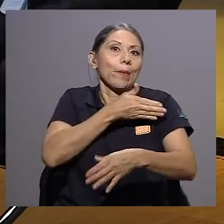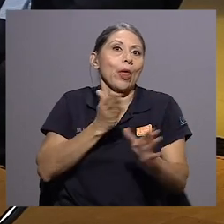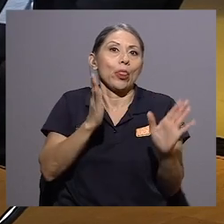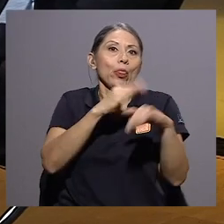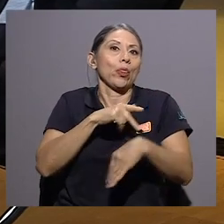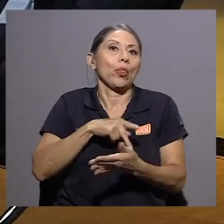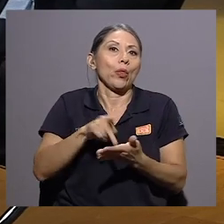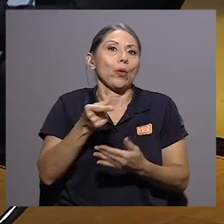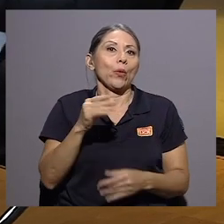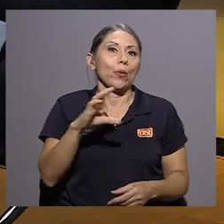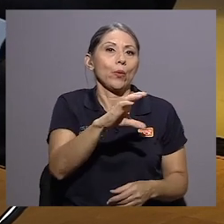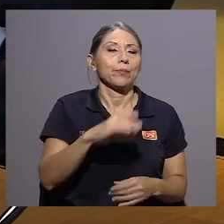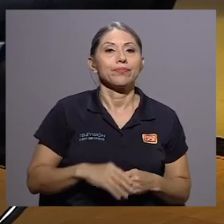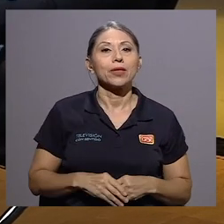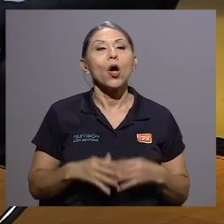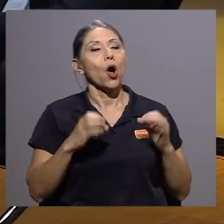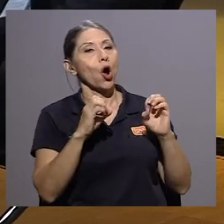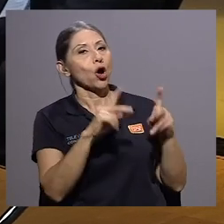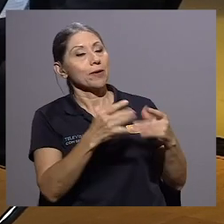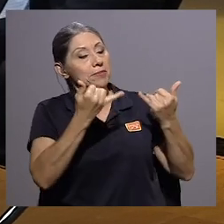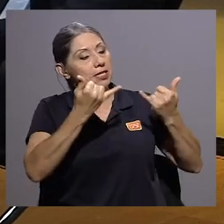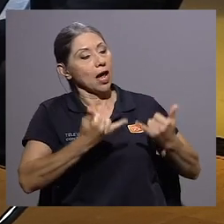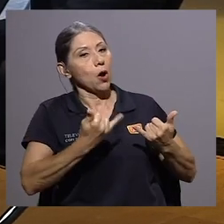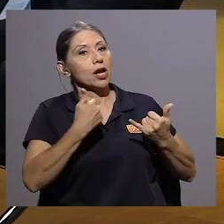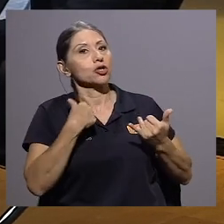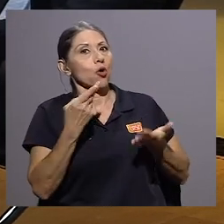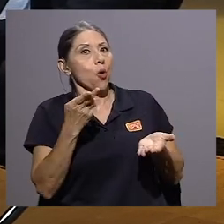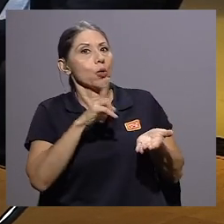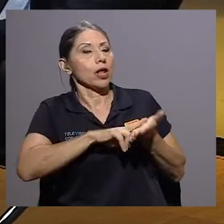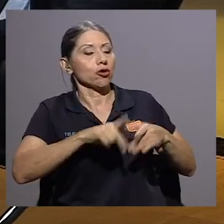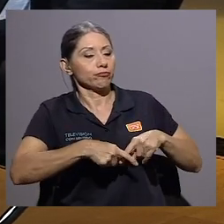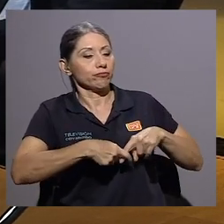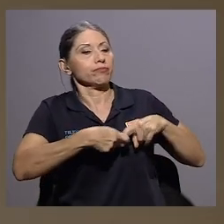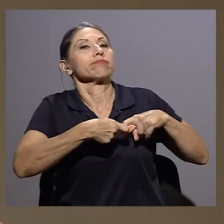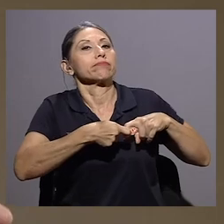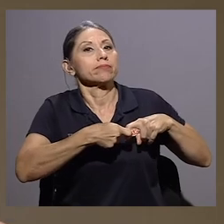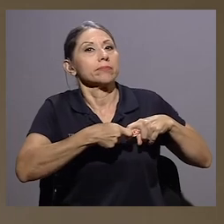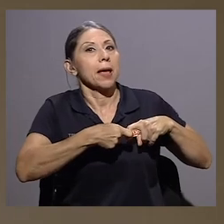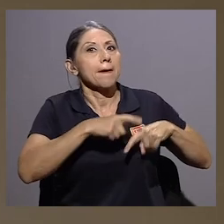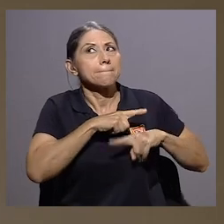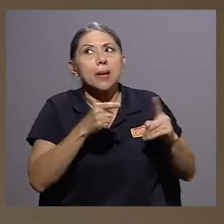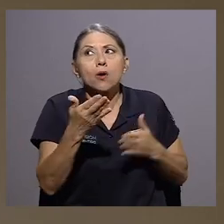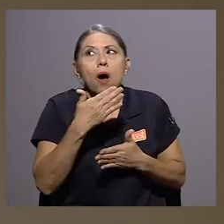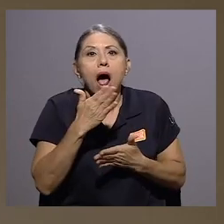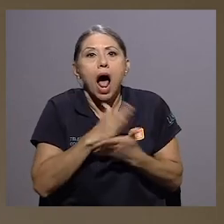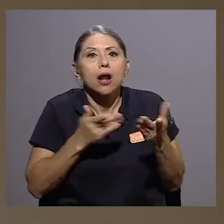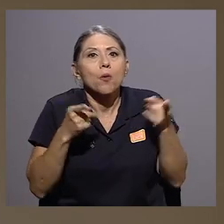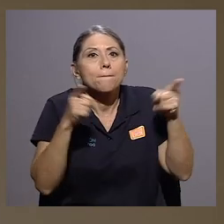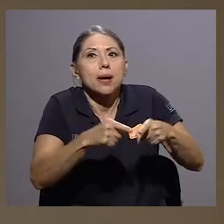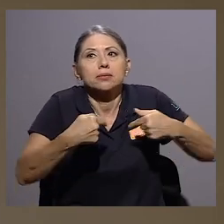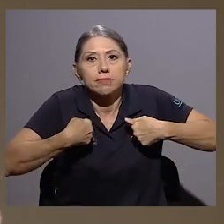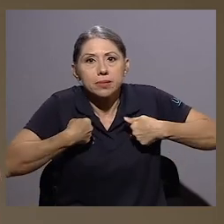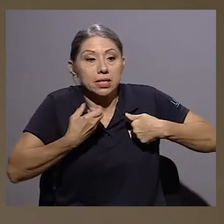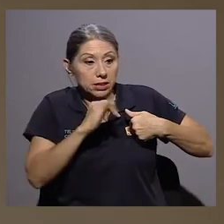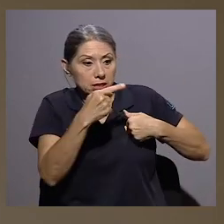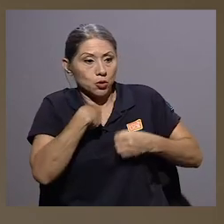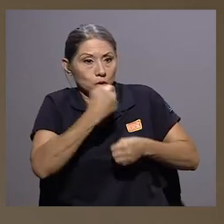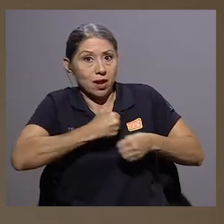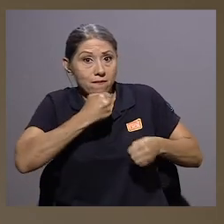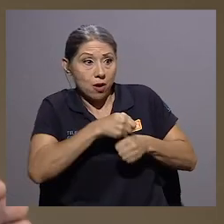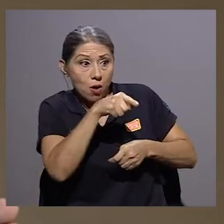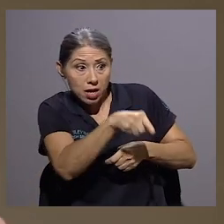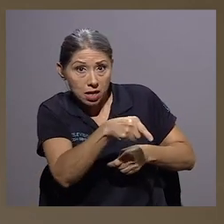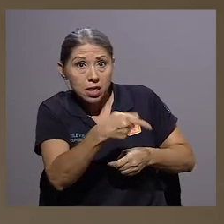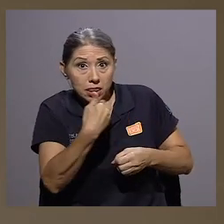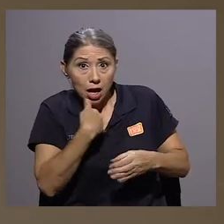tiempo en el que el trabajador no estuvo recibiendo salario. don Marco, estoy suspendido. Tengo un accidente. Siempre, si trabajo para